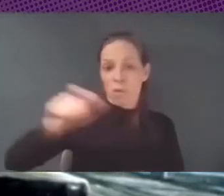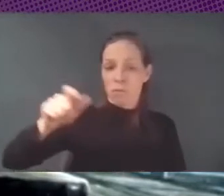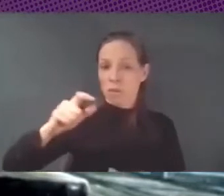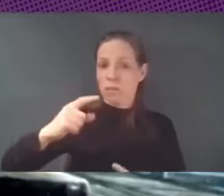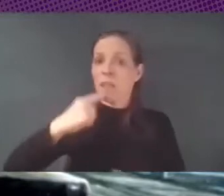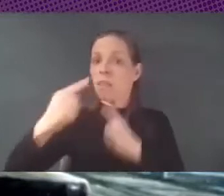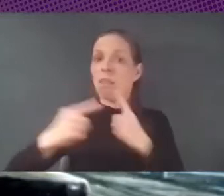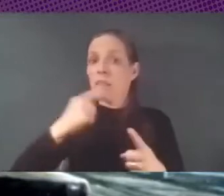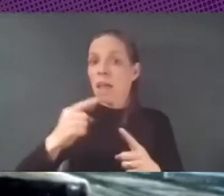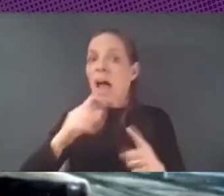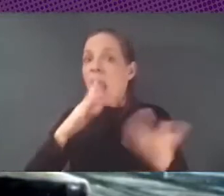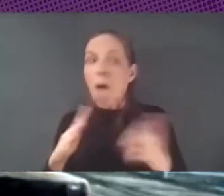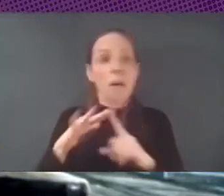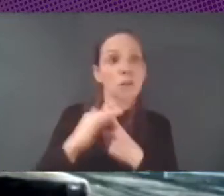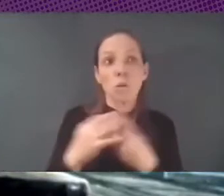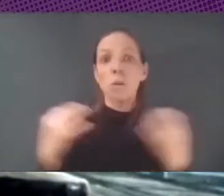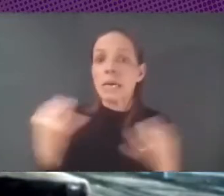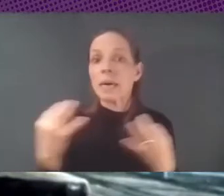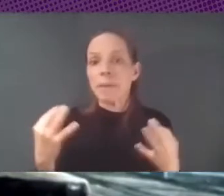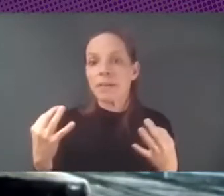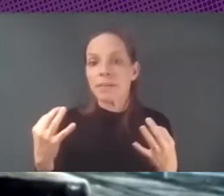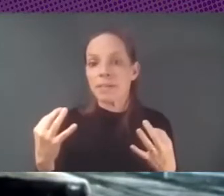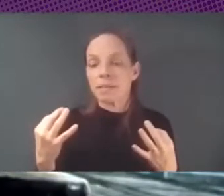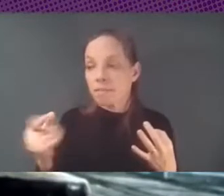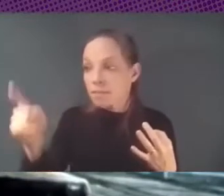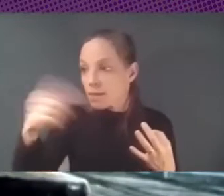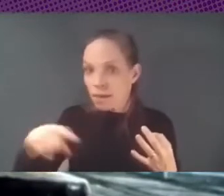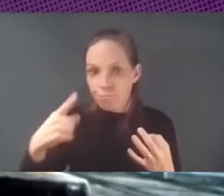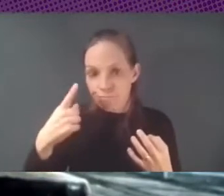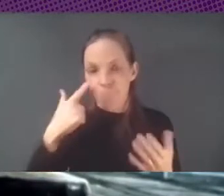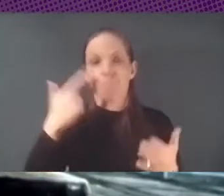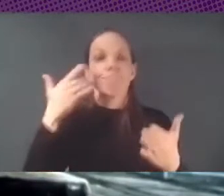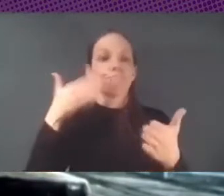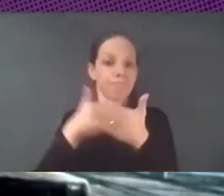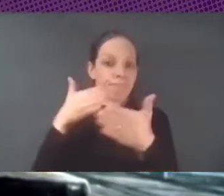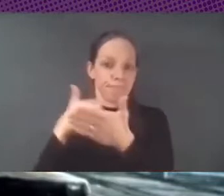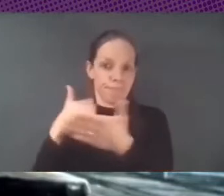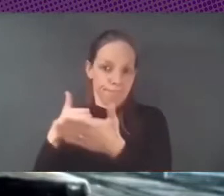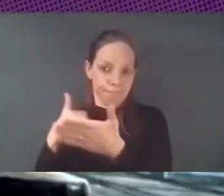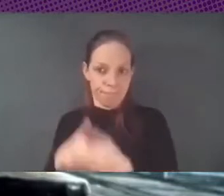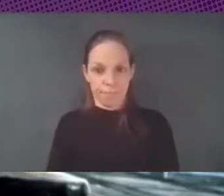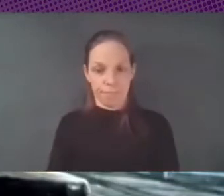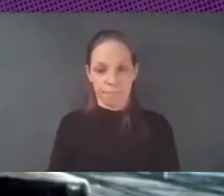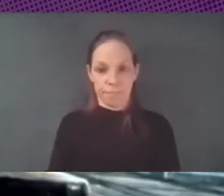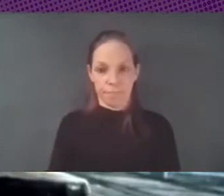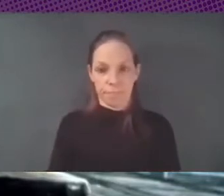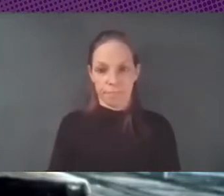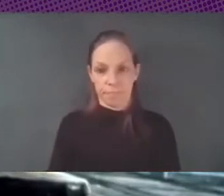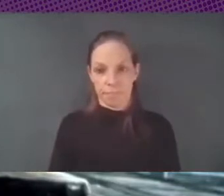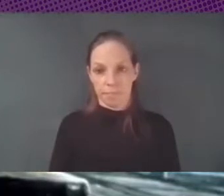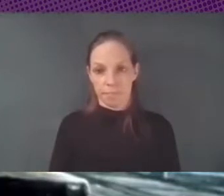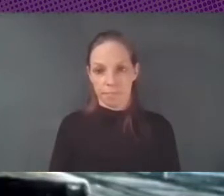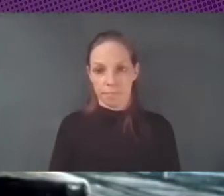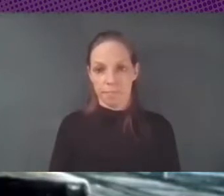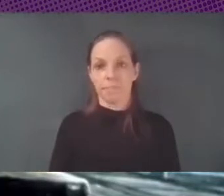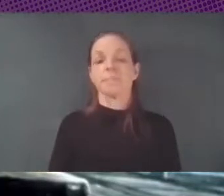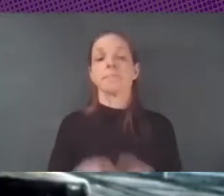está pasando, se ven con miles y miles de trabas y de problemas y de obstáculos que no filtra. Otra cosa es la ayuda editorial.